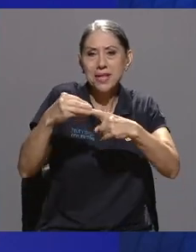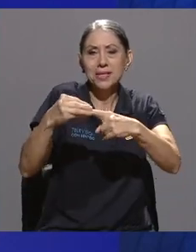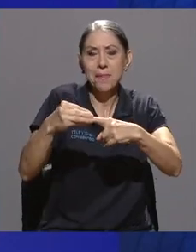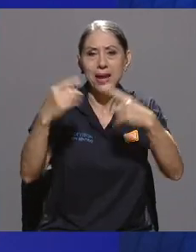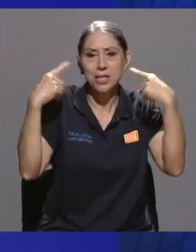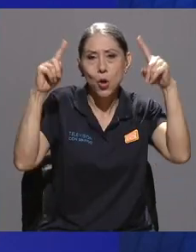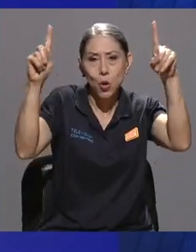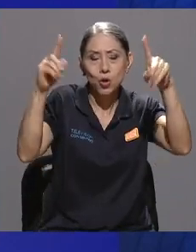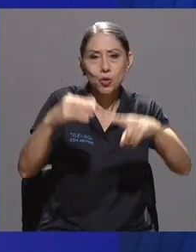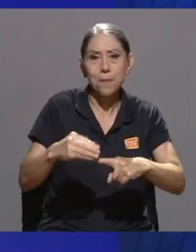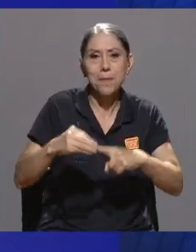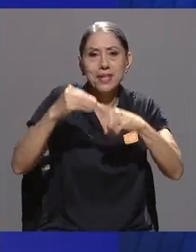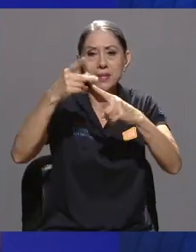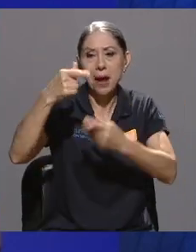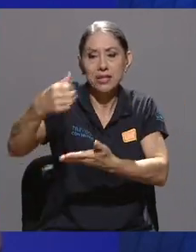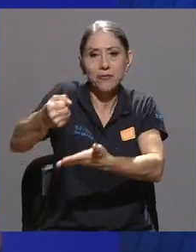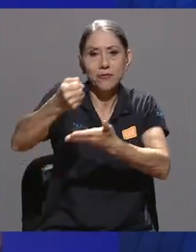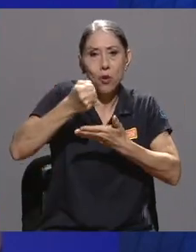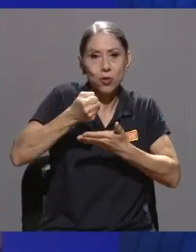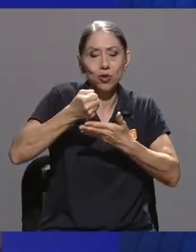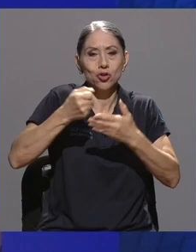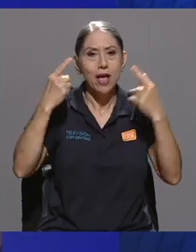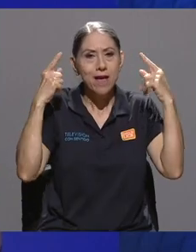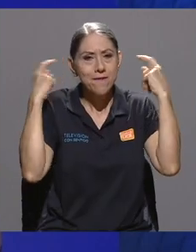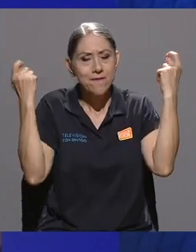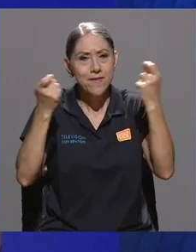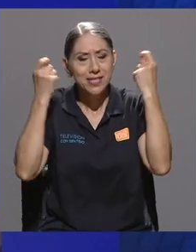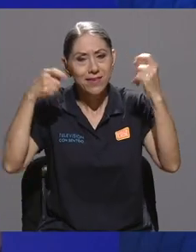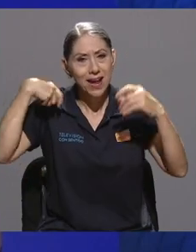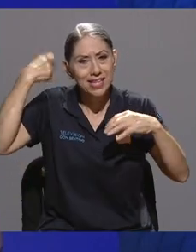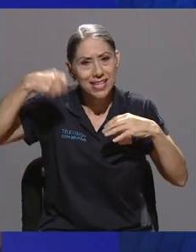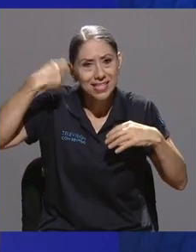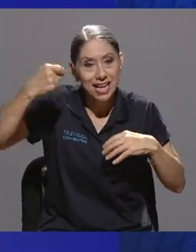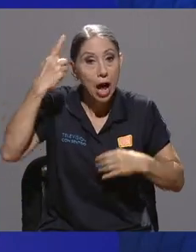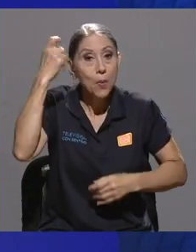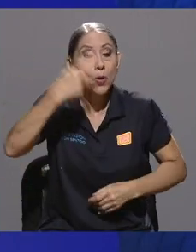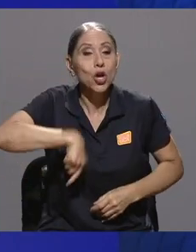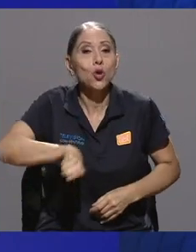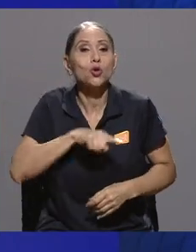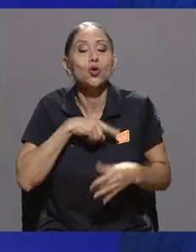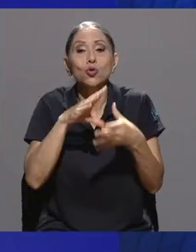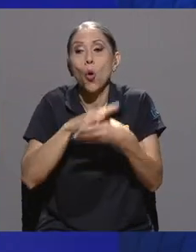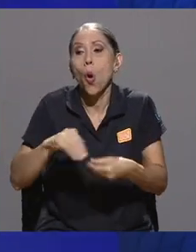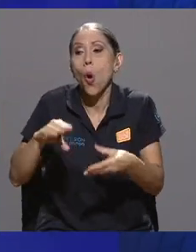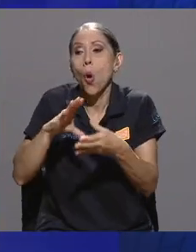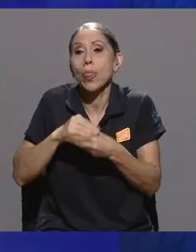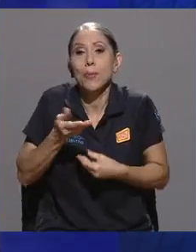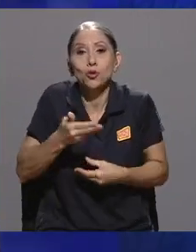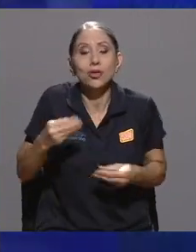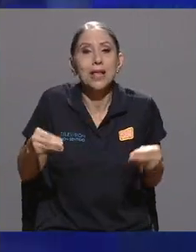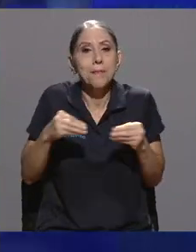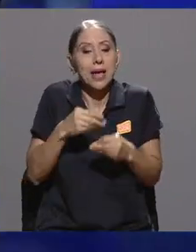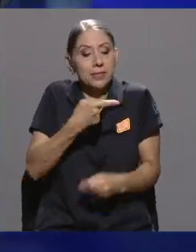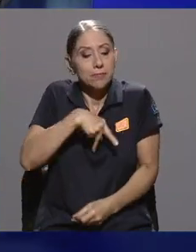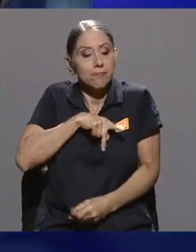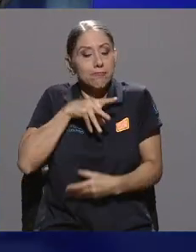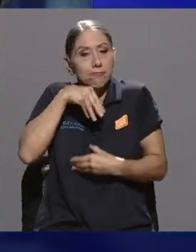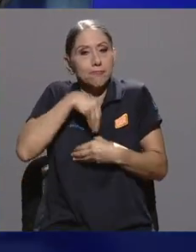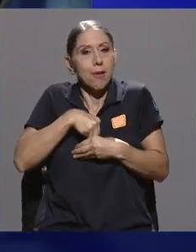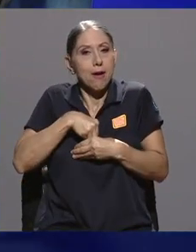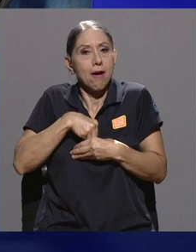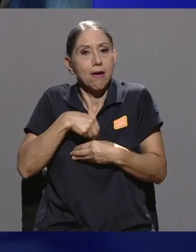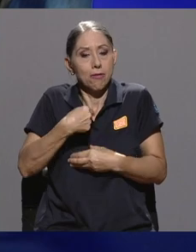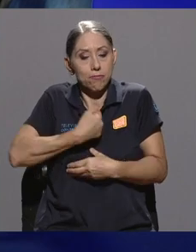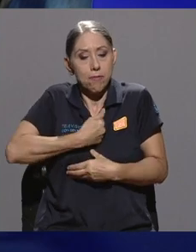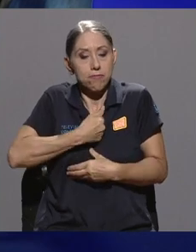festivales de cine, porque nos hemos atrevido a contar historias más autorales y más personales. Entonces,